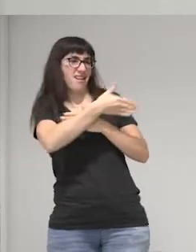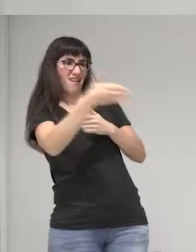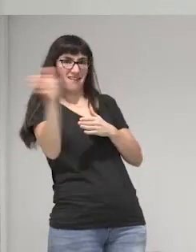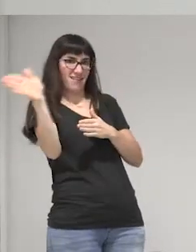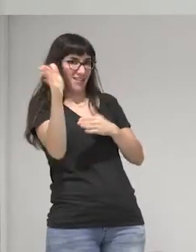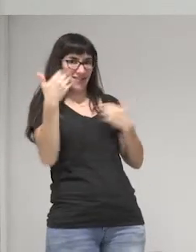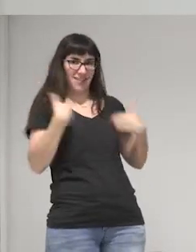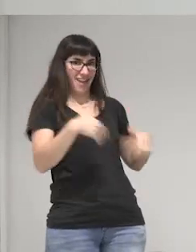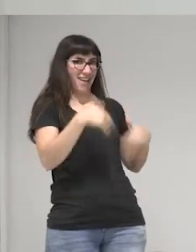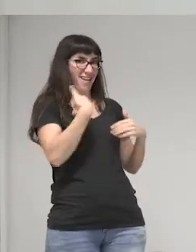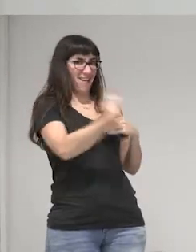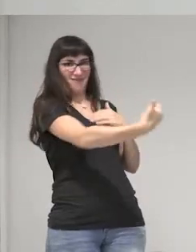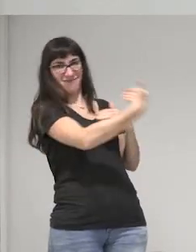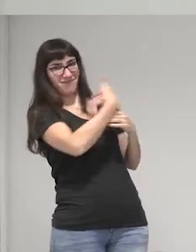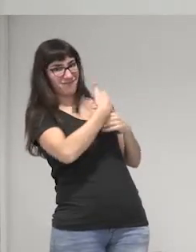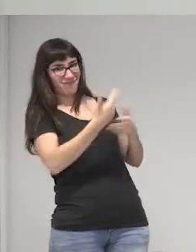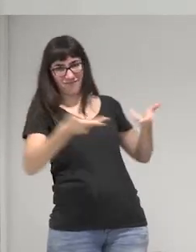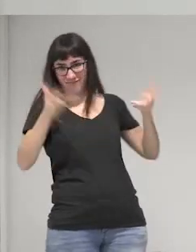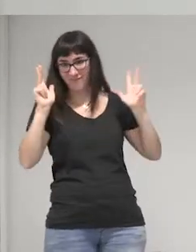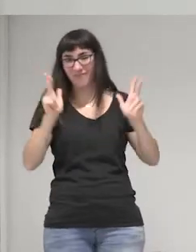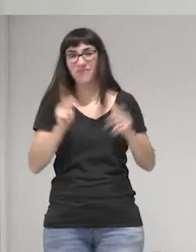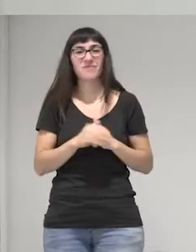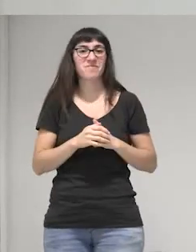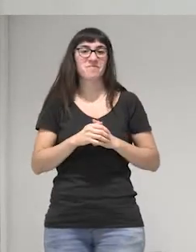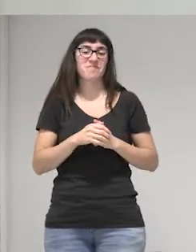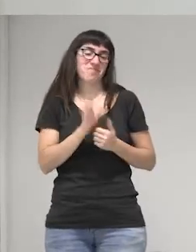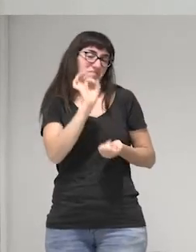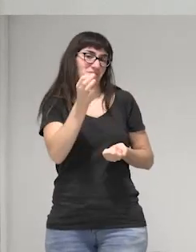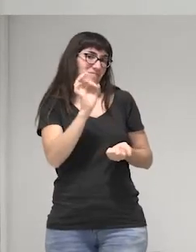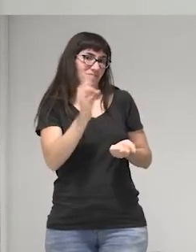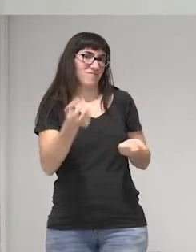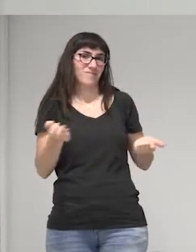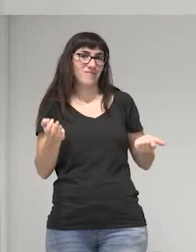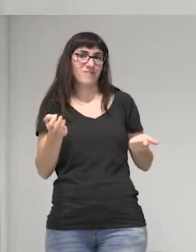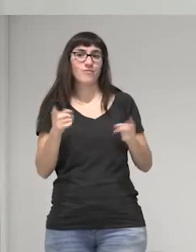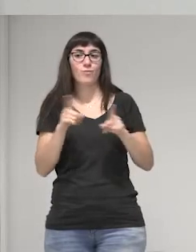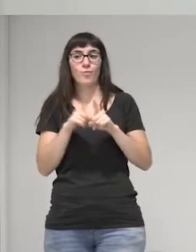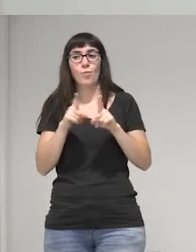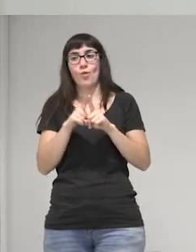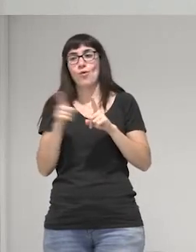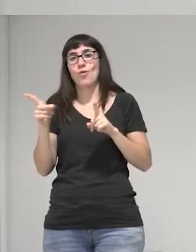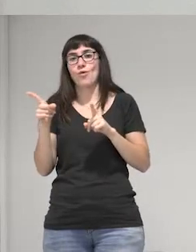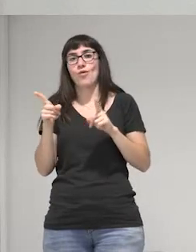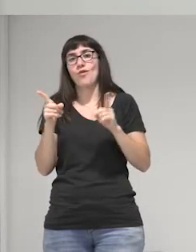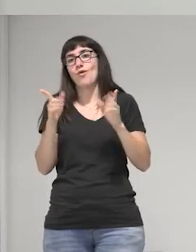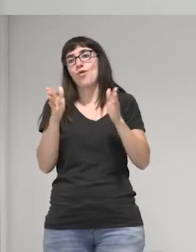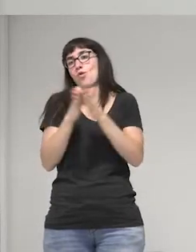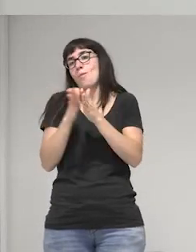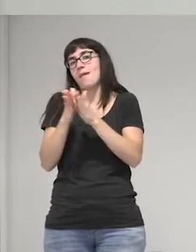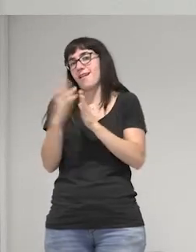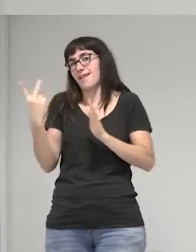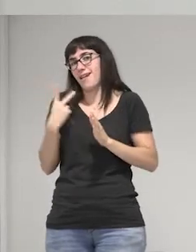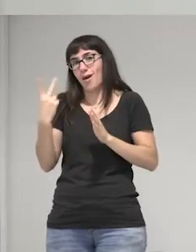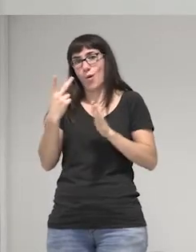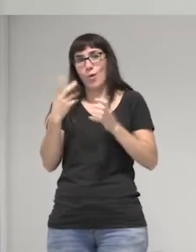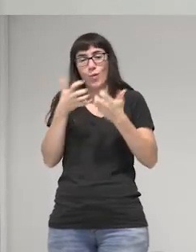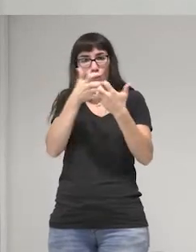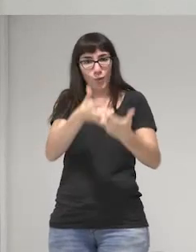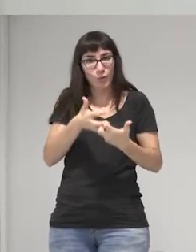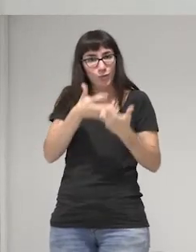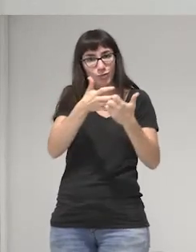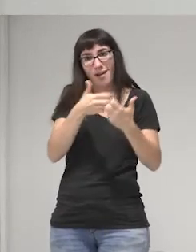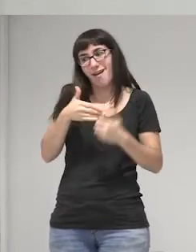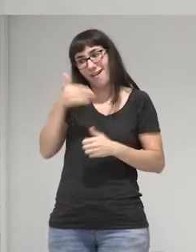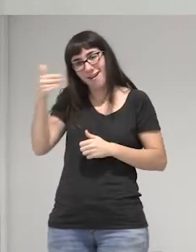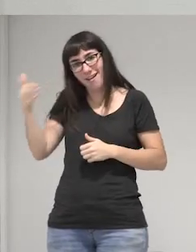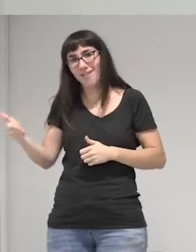cuadra no creo que ya como una compañera de la lucha creo que